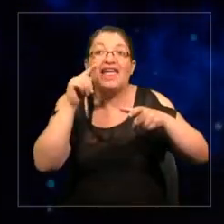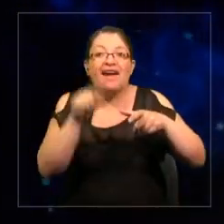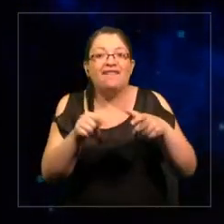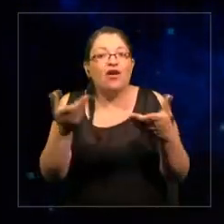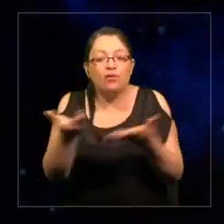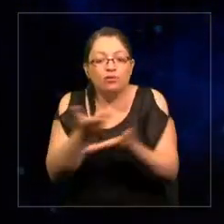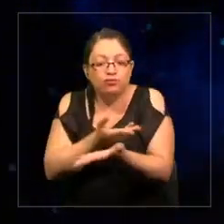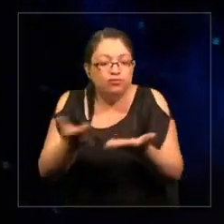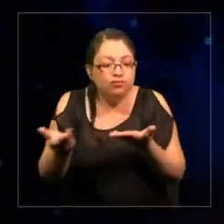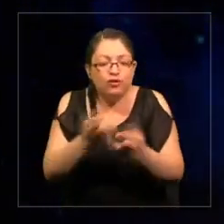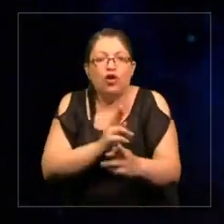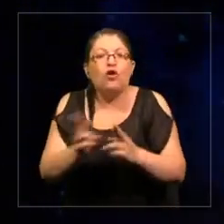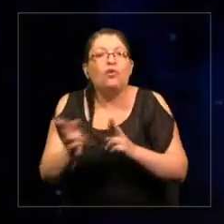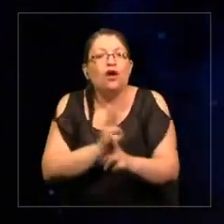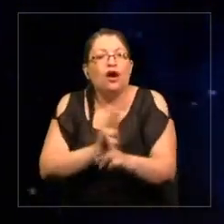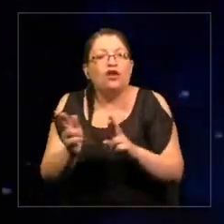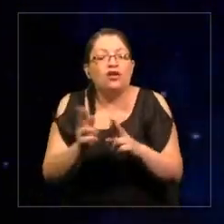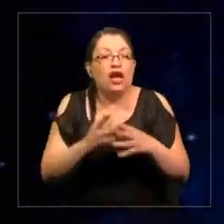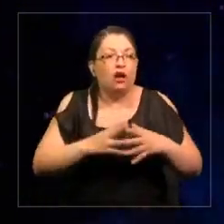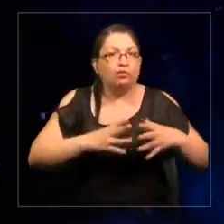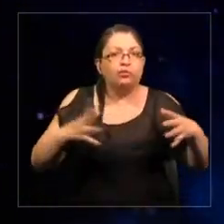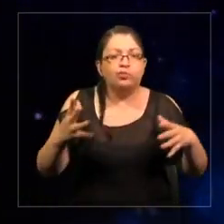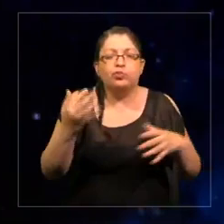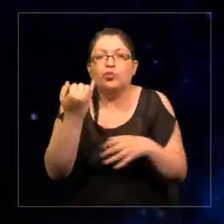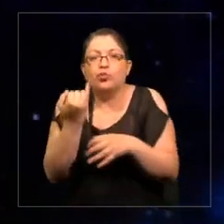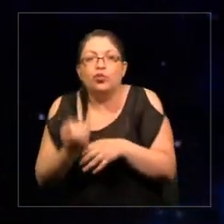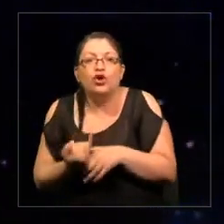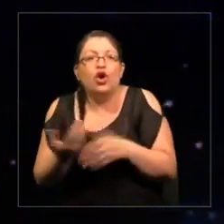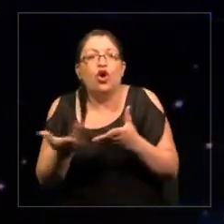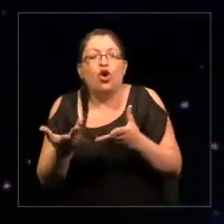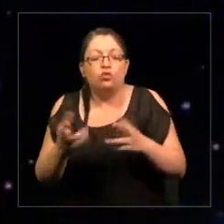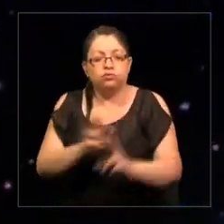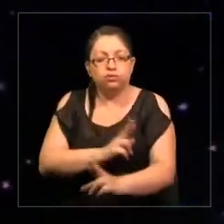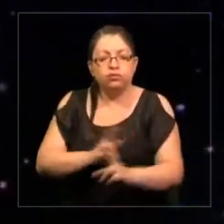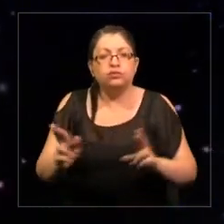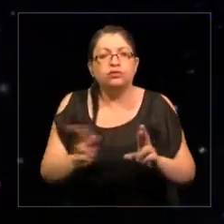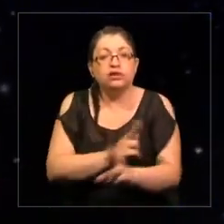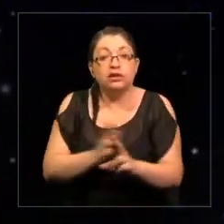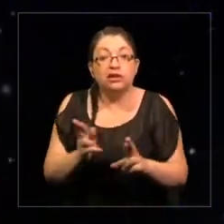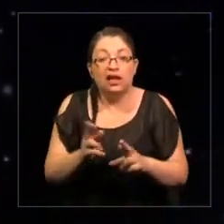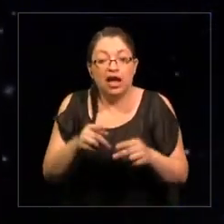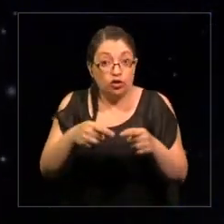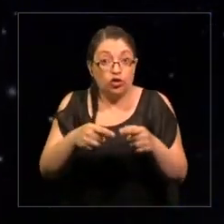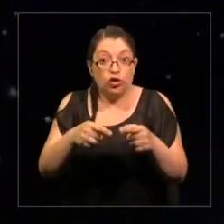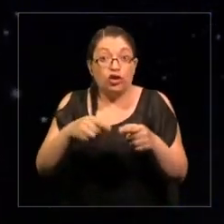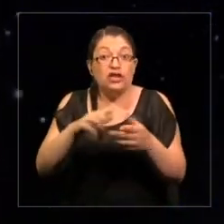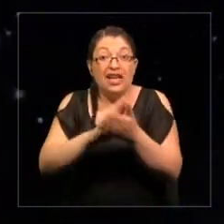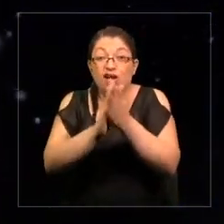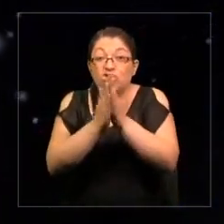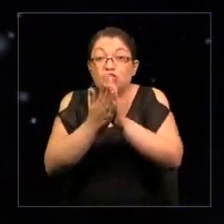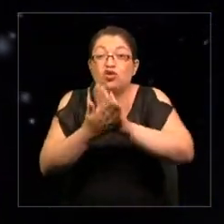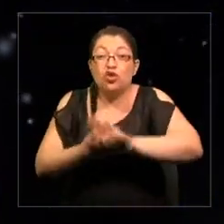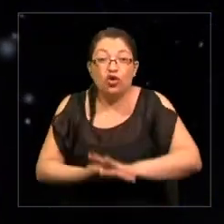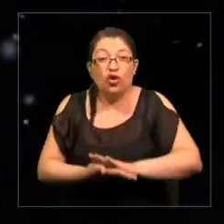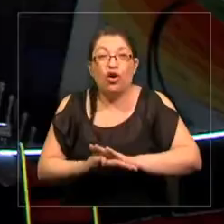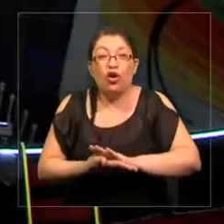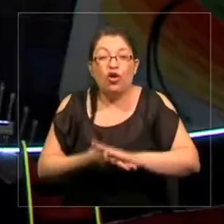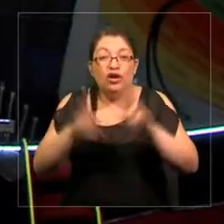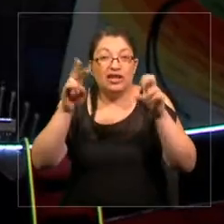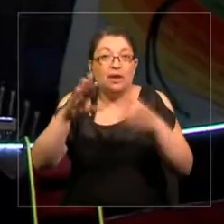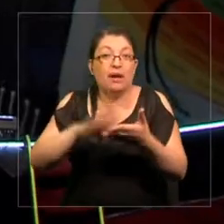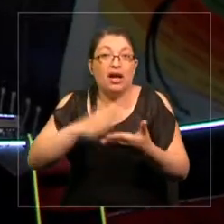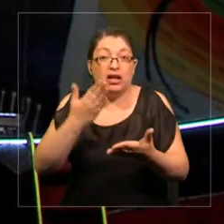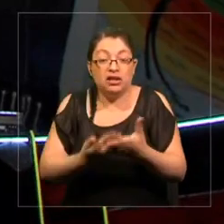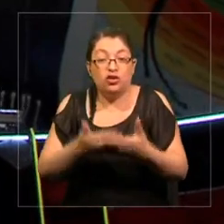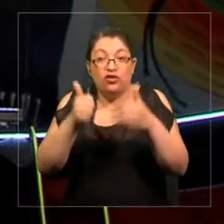interacciones entre la obesidad y la desnutrición. Estas dos no son la totalidad de la salud y